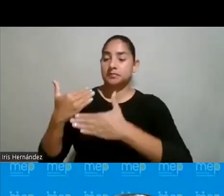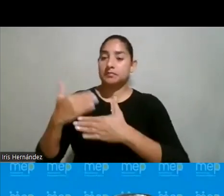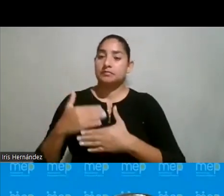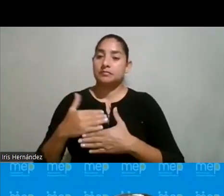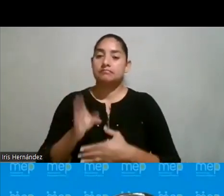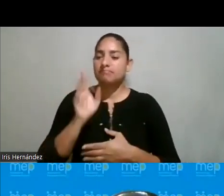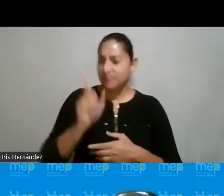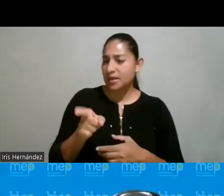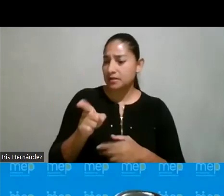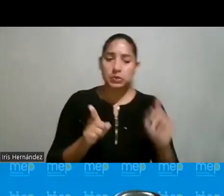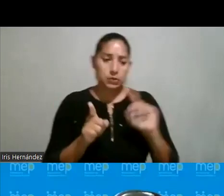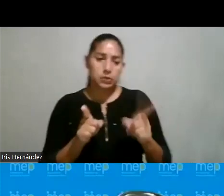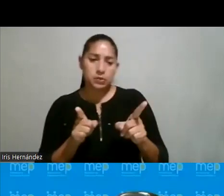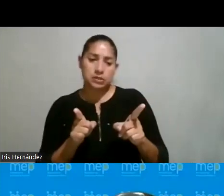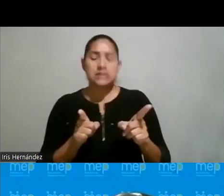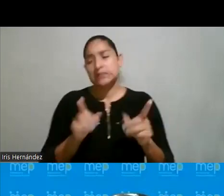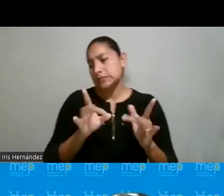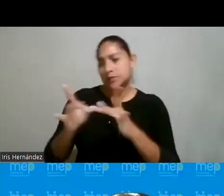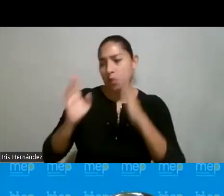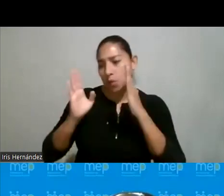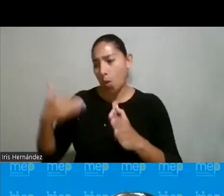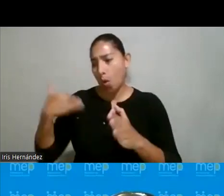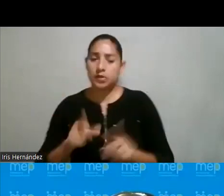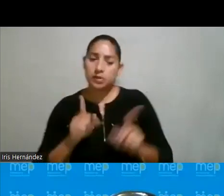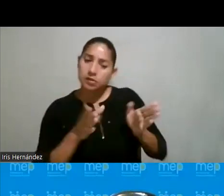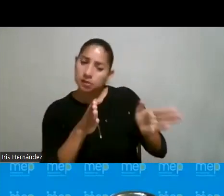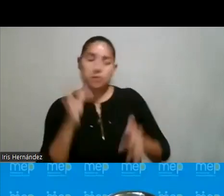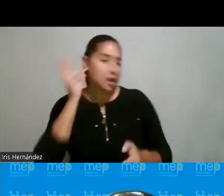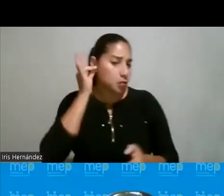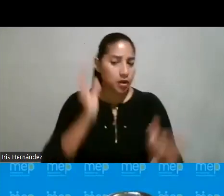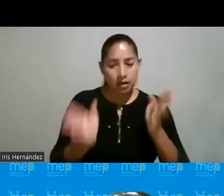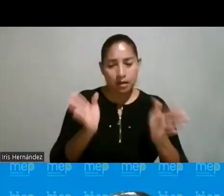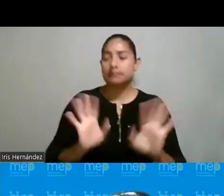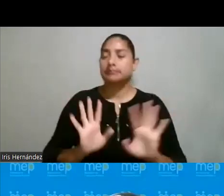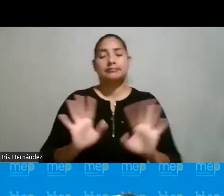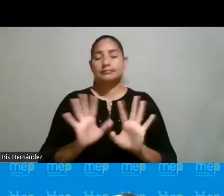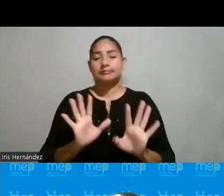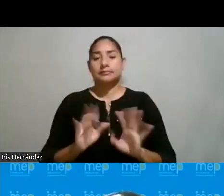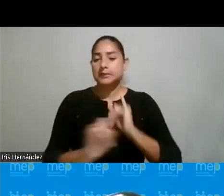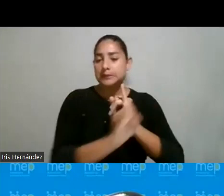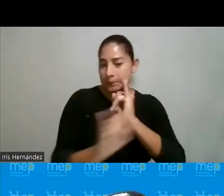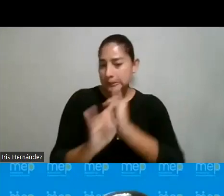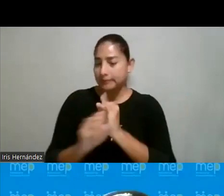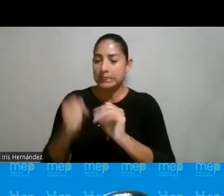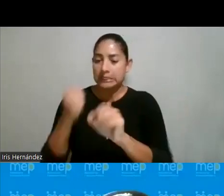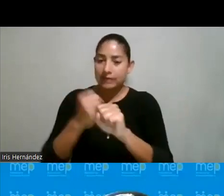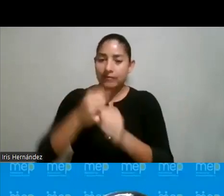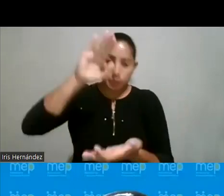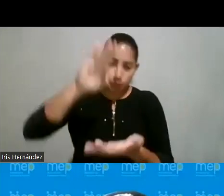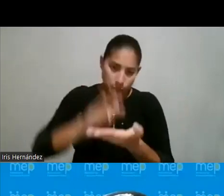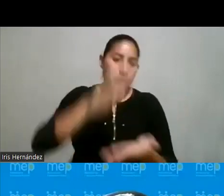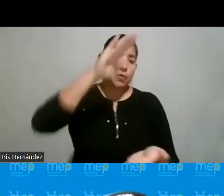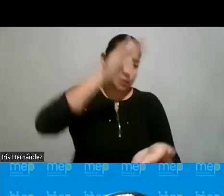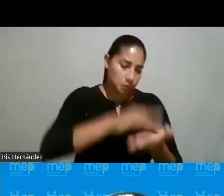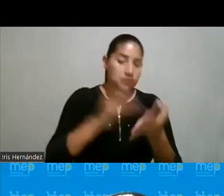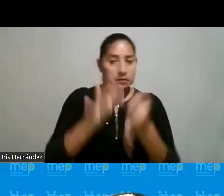áreas de conocimiento que son para mujeres y otras para hombres. Entonces, esos elementos, poder identificarlos y trabajar sobre ellos son